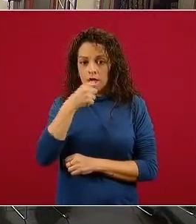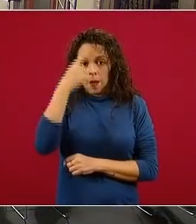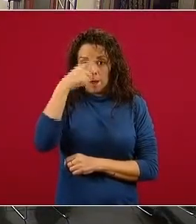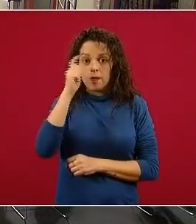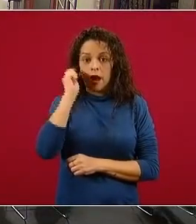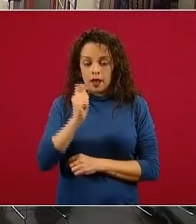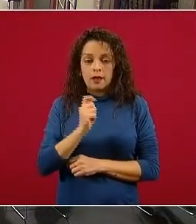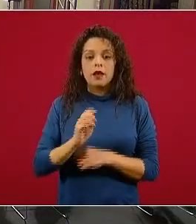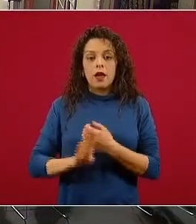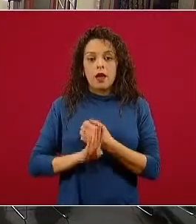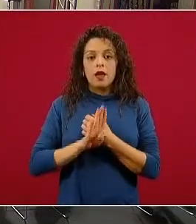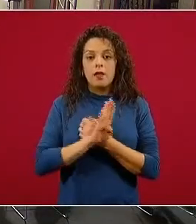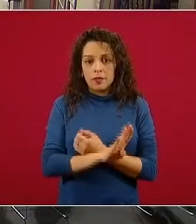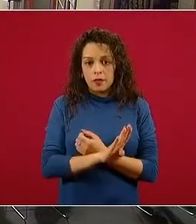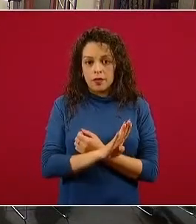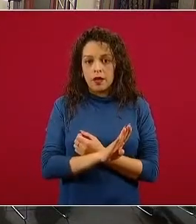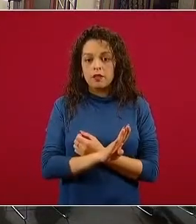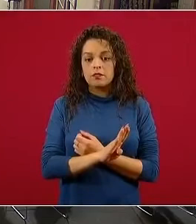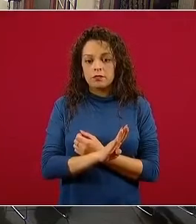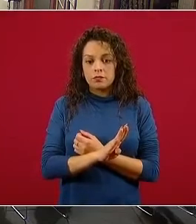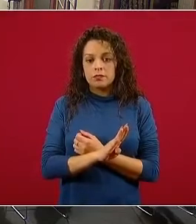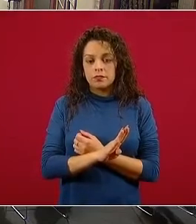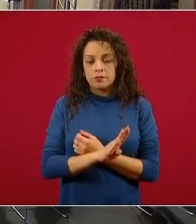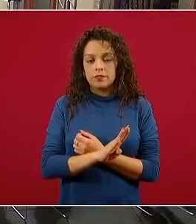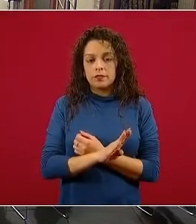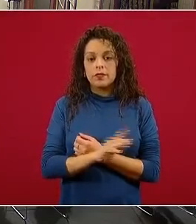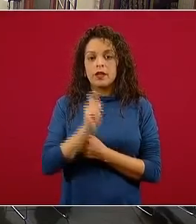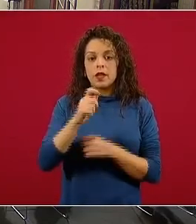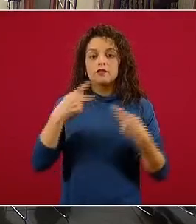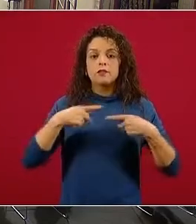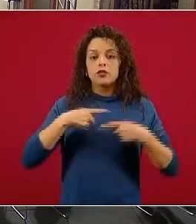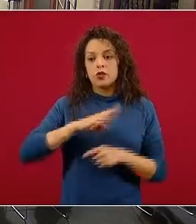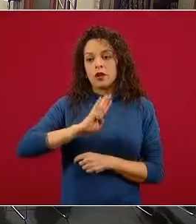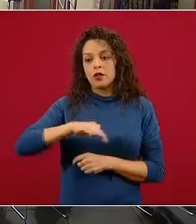de muerte, es decir, reduce la mortalidad. Gracias.